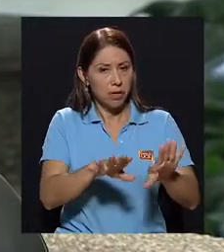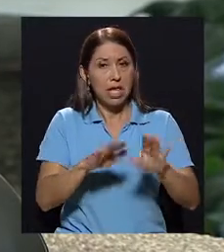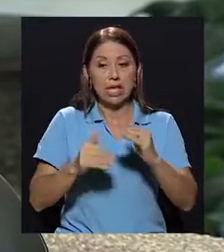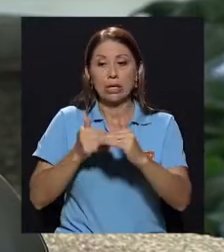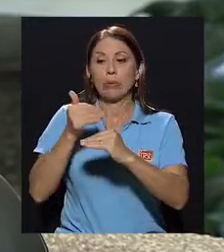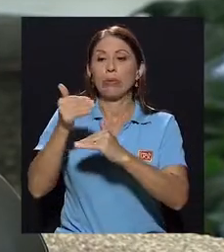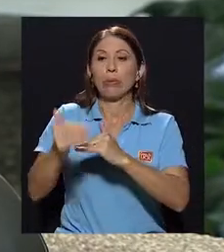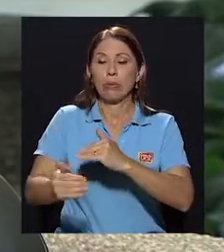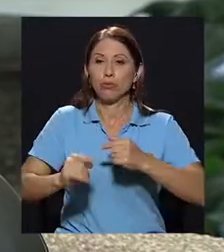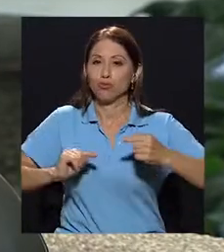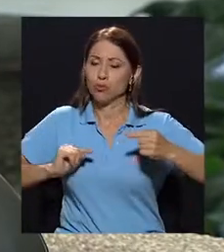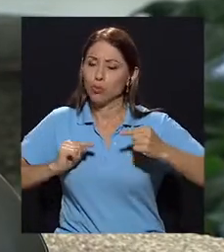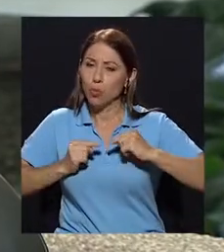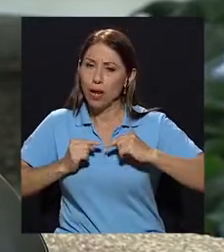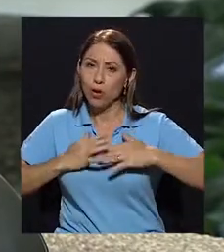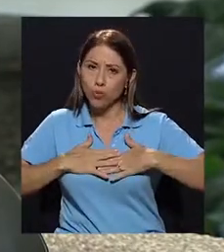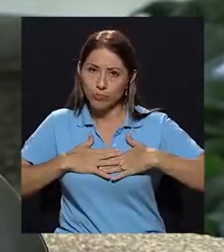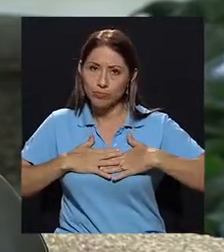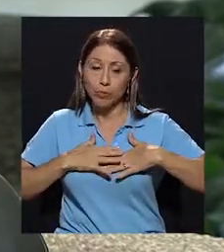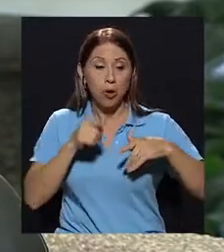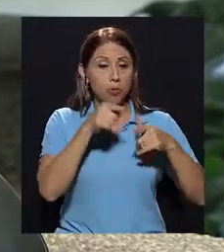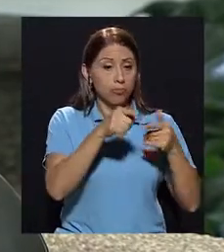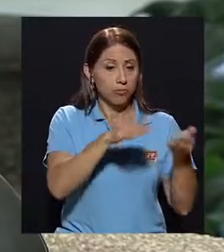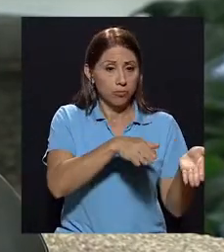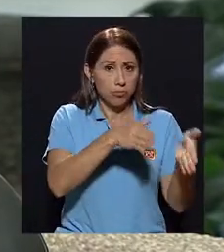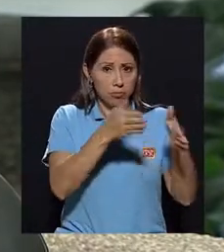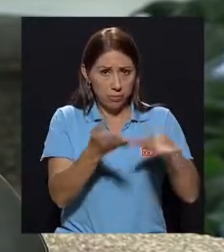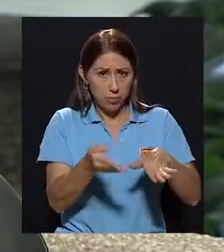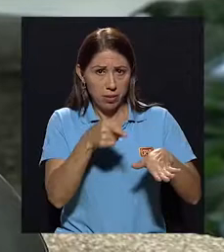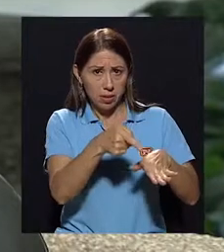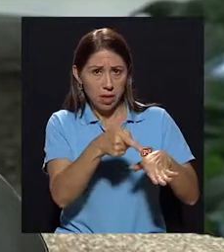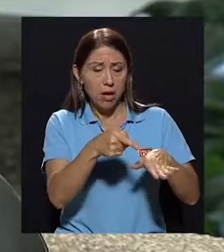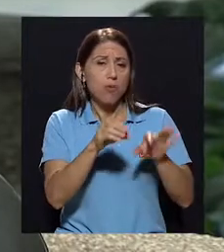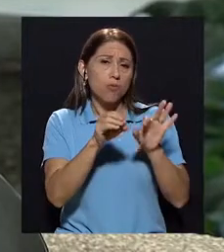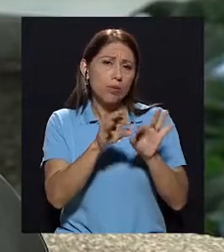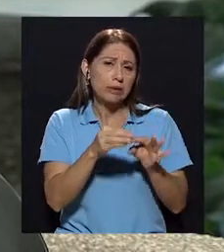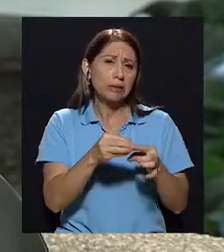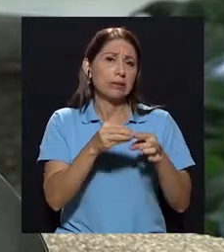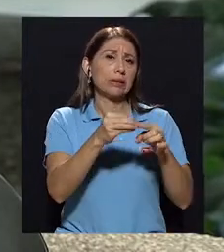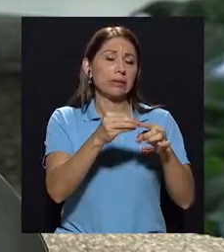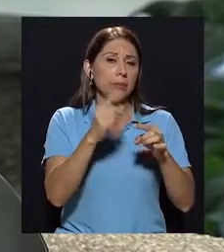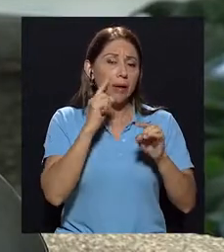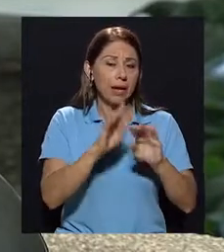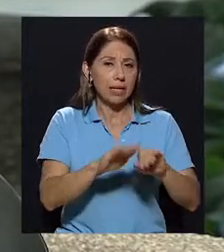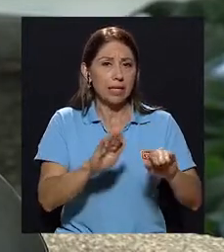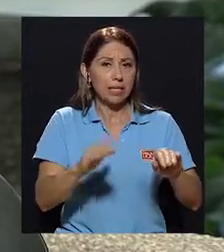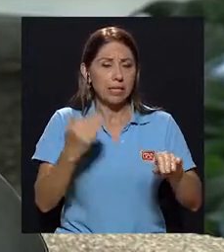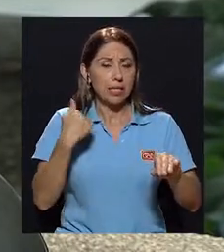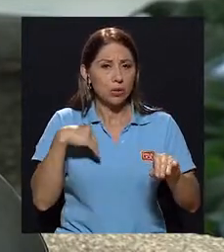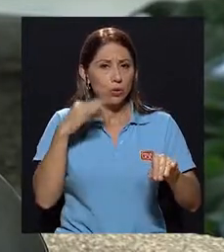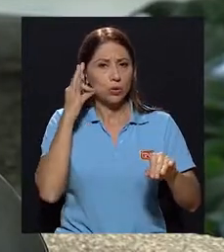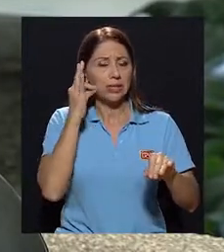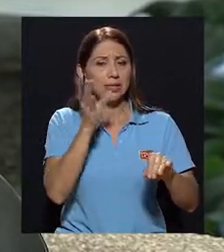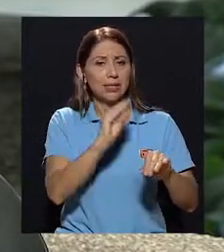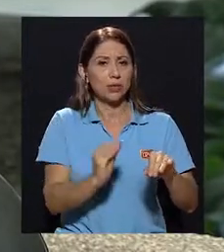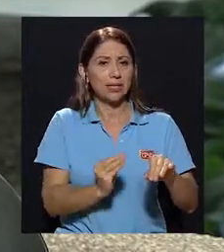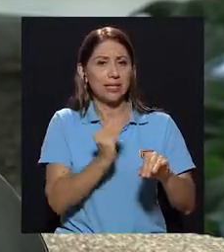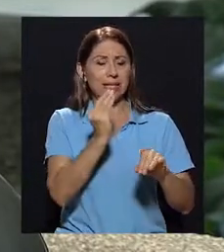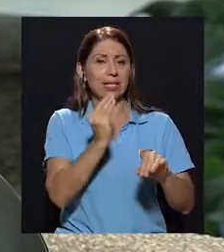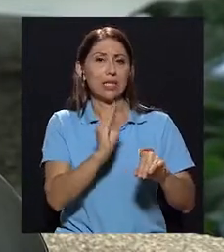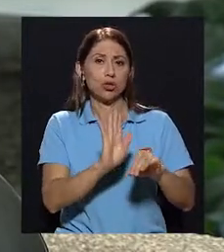un duelo. Una pérdida puede ser muy significativa para niños, niñas o adolescentes precisamente desde